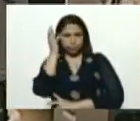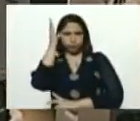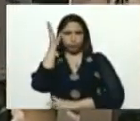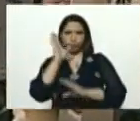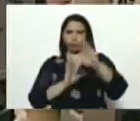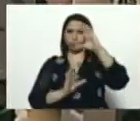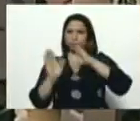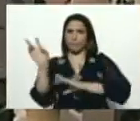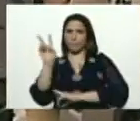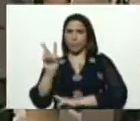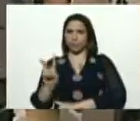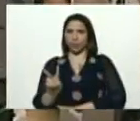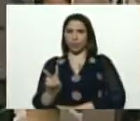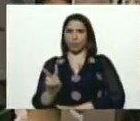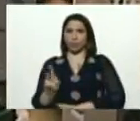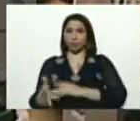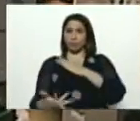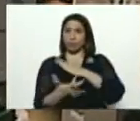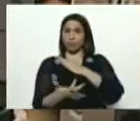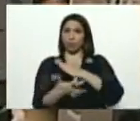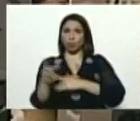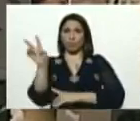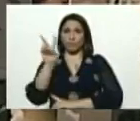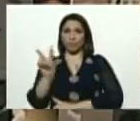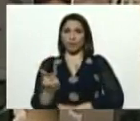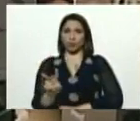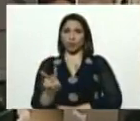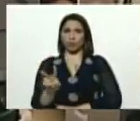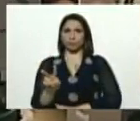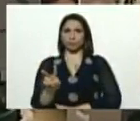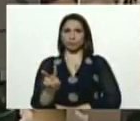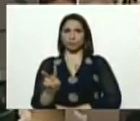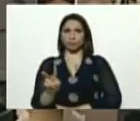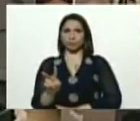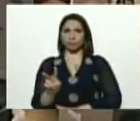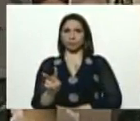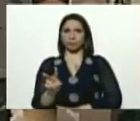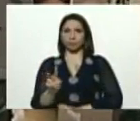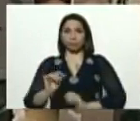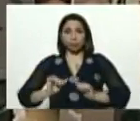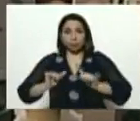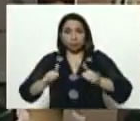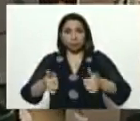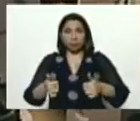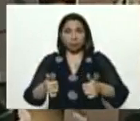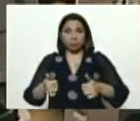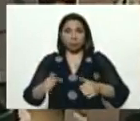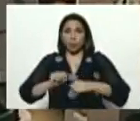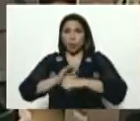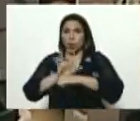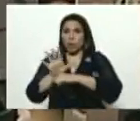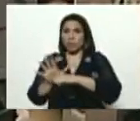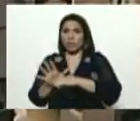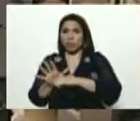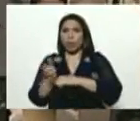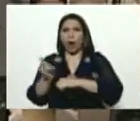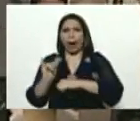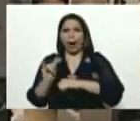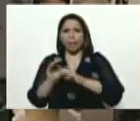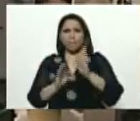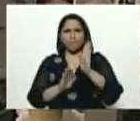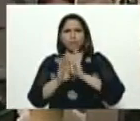científica venezolana, tecnología venezolana. A partir del coronavirus hay un